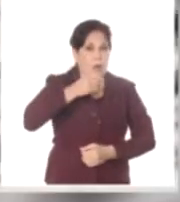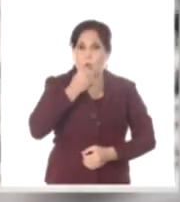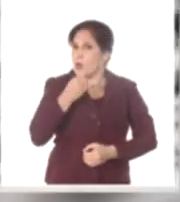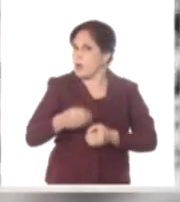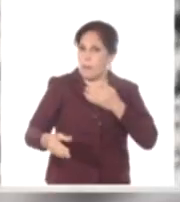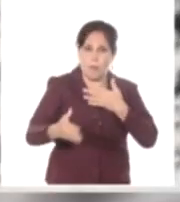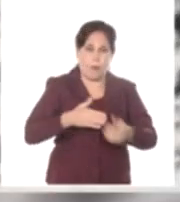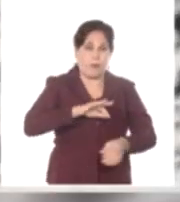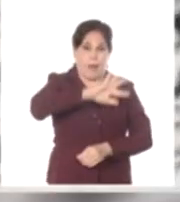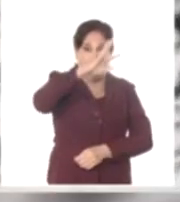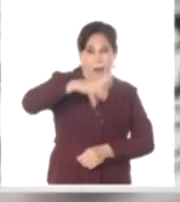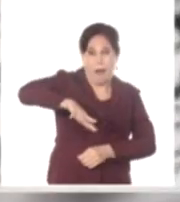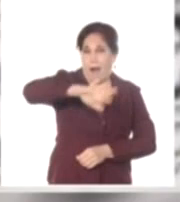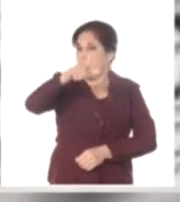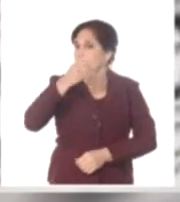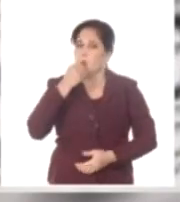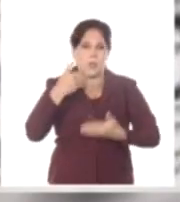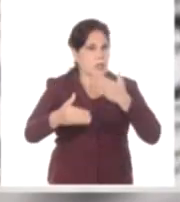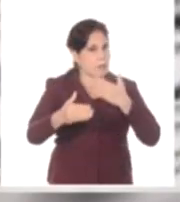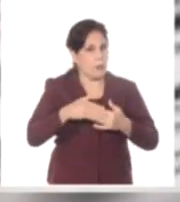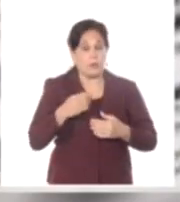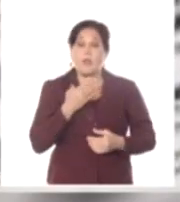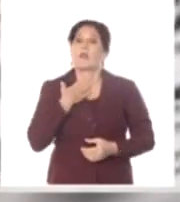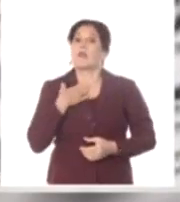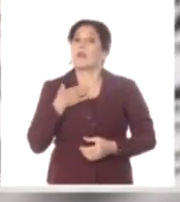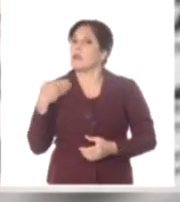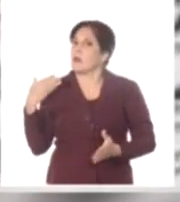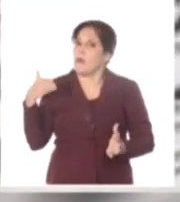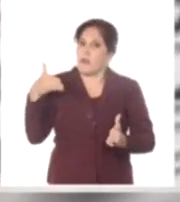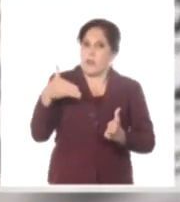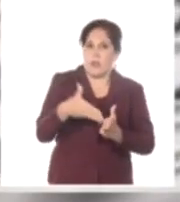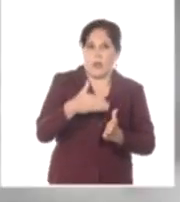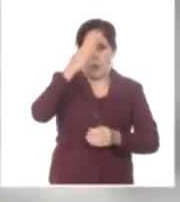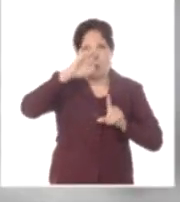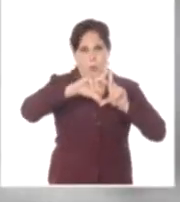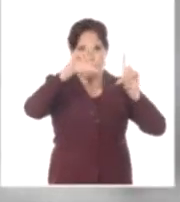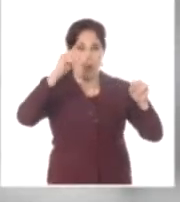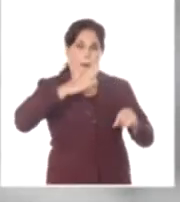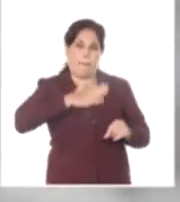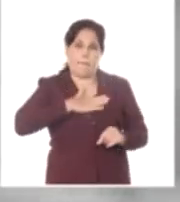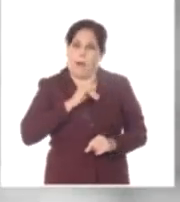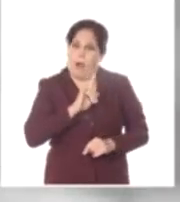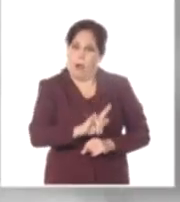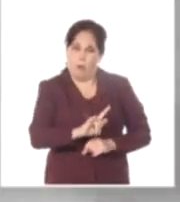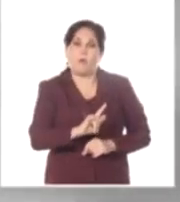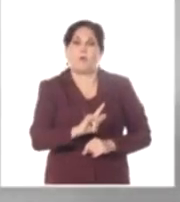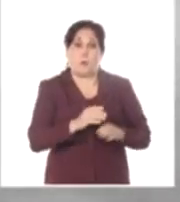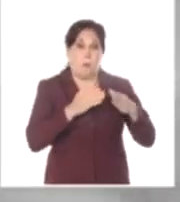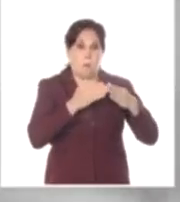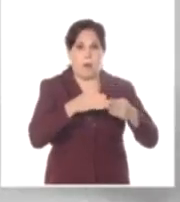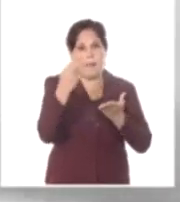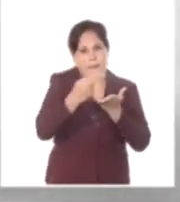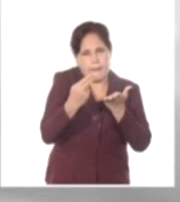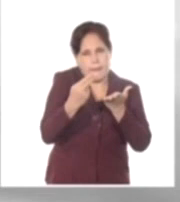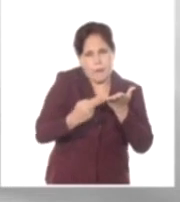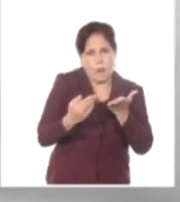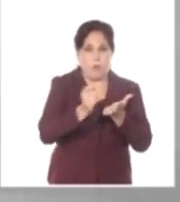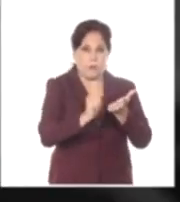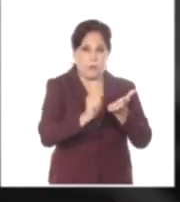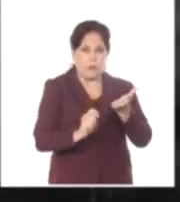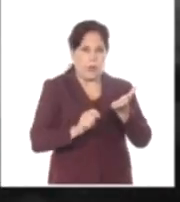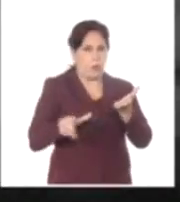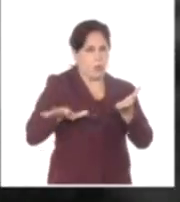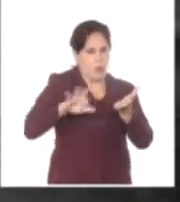mañas marineras, concioso por alcanzar la tierra a mano. Con frases cortas dibujó en el diario de